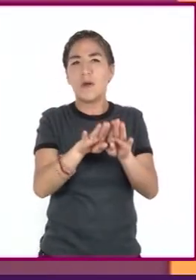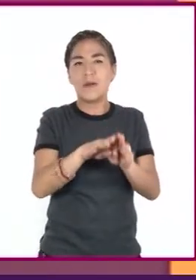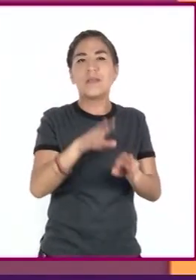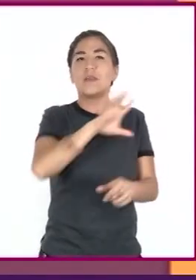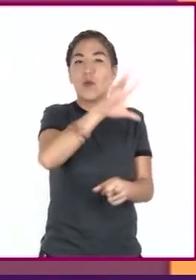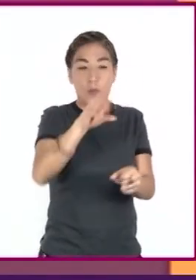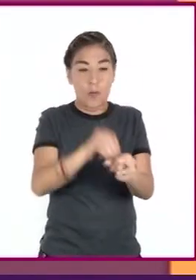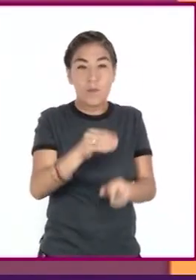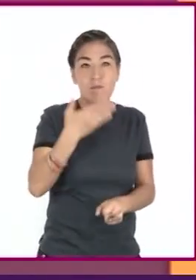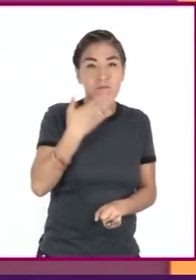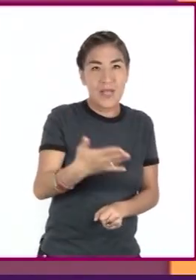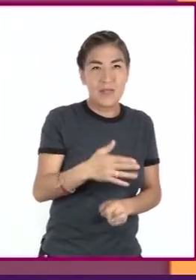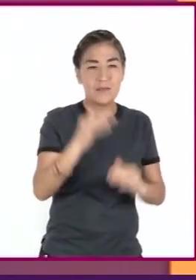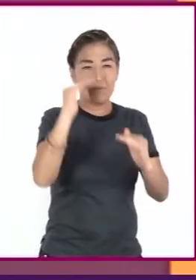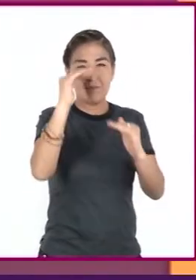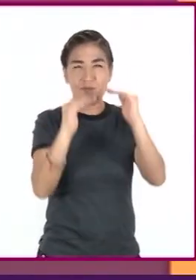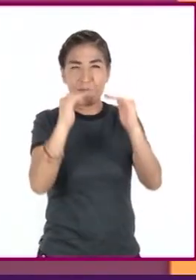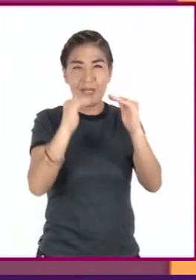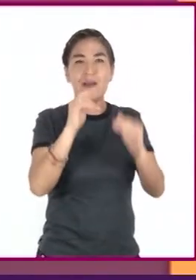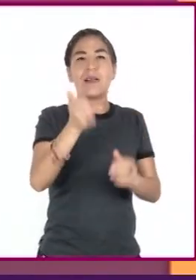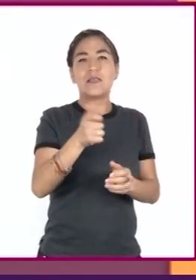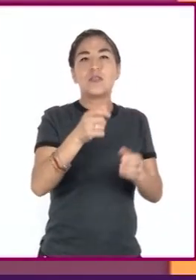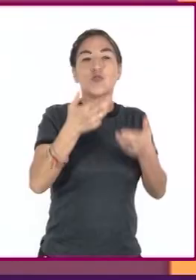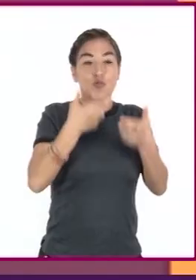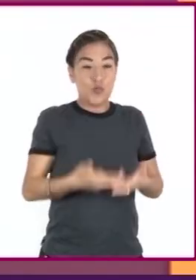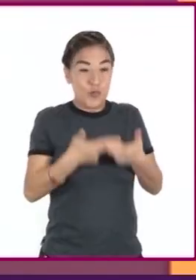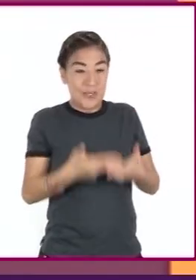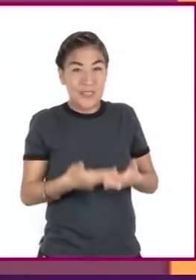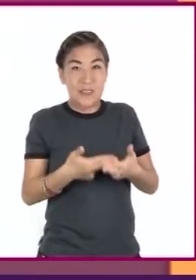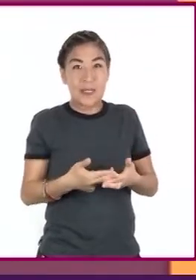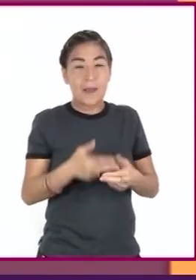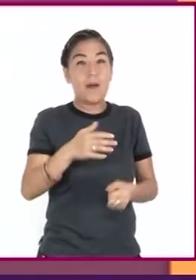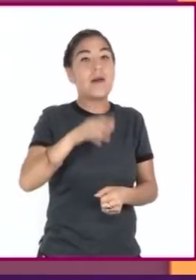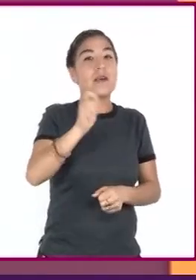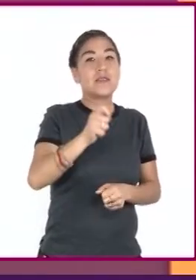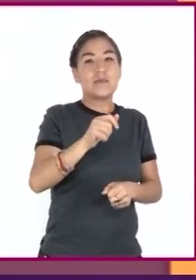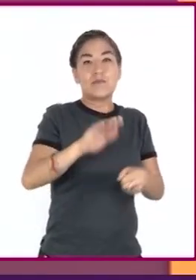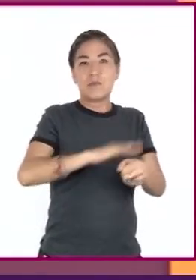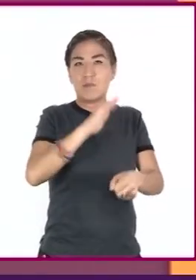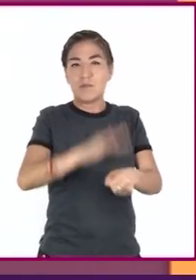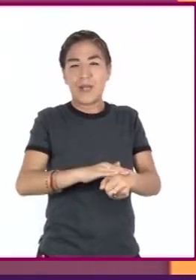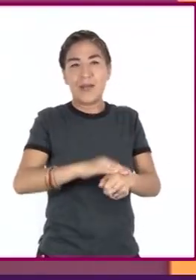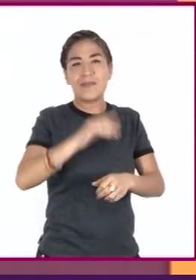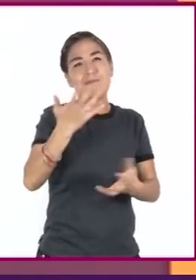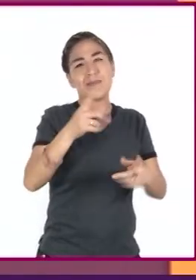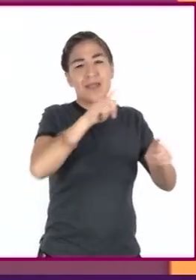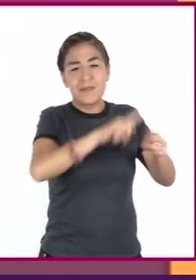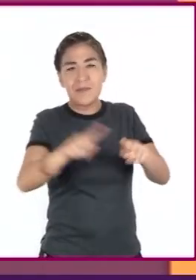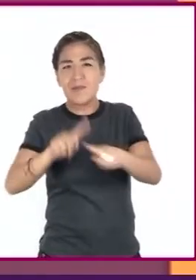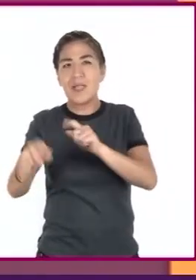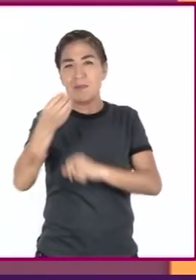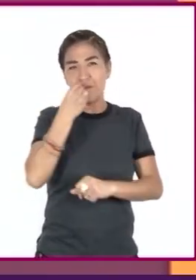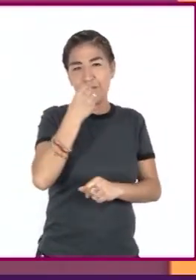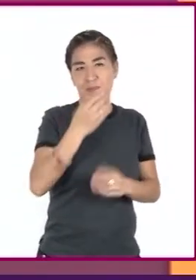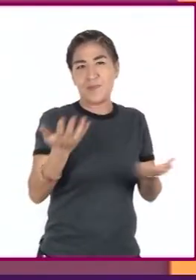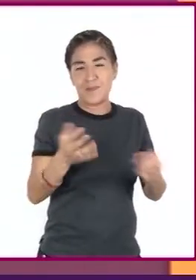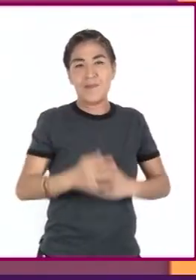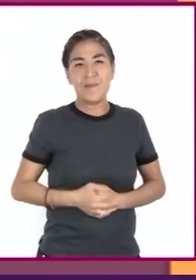completa, equilibrada, inocua, suficiente, adecuada y variada. Esto nos